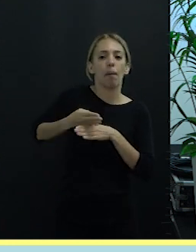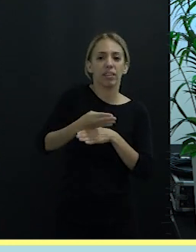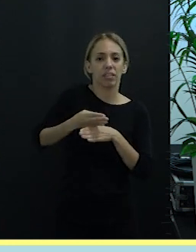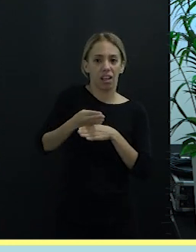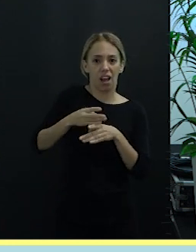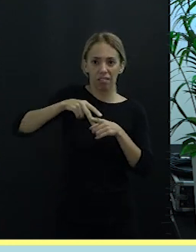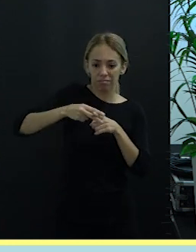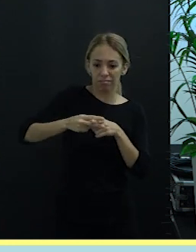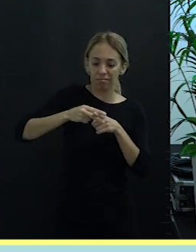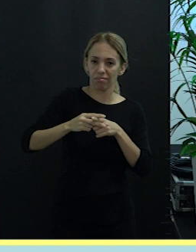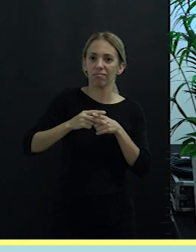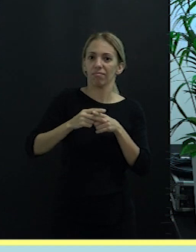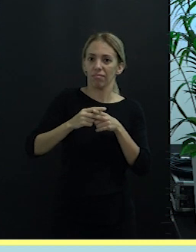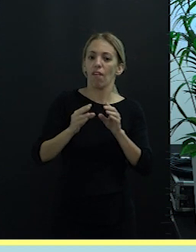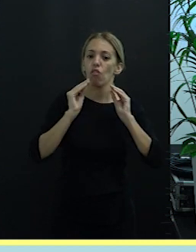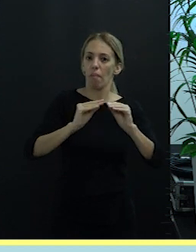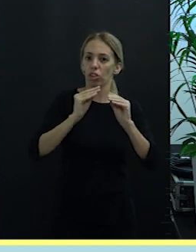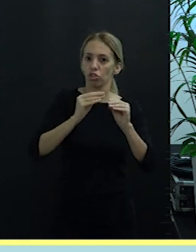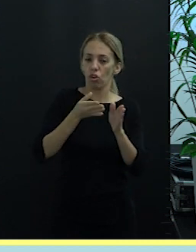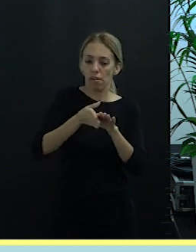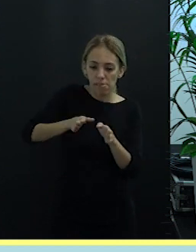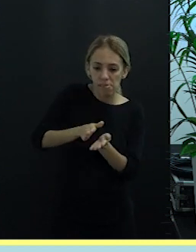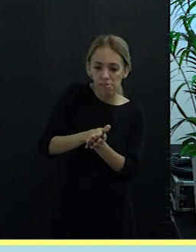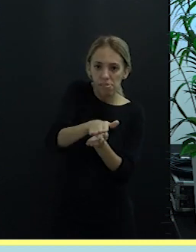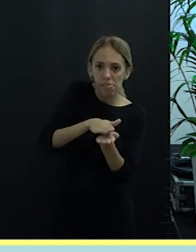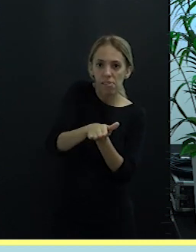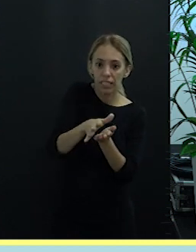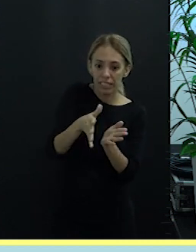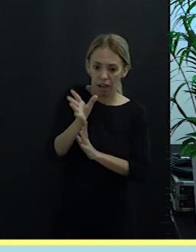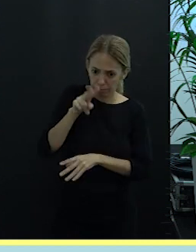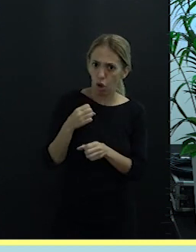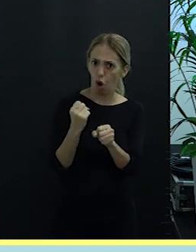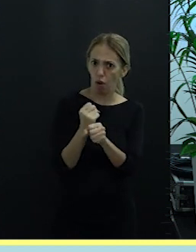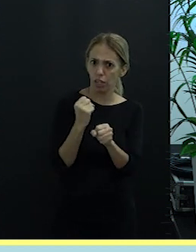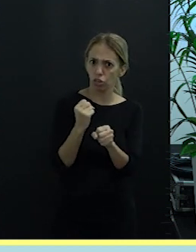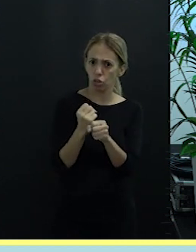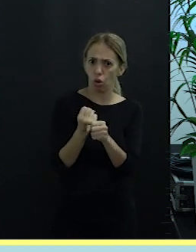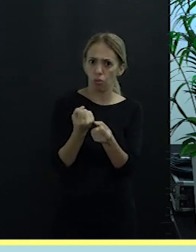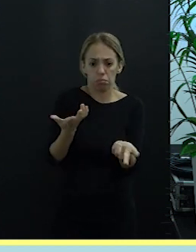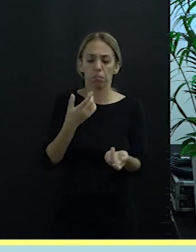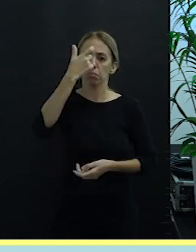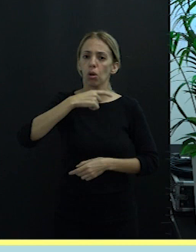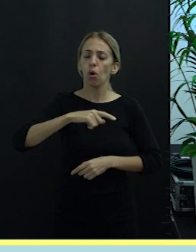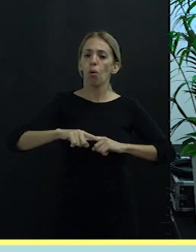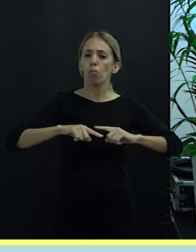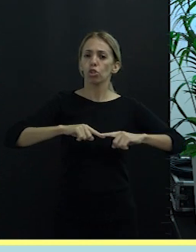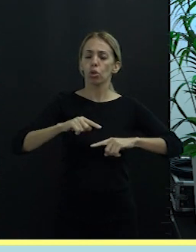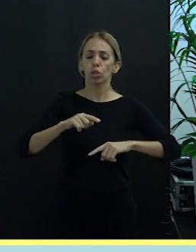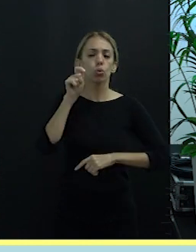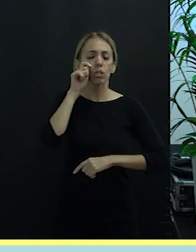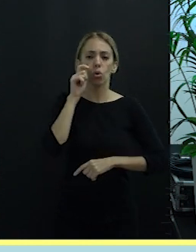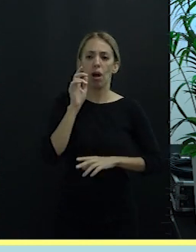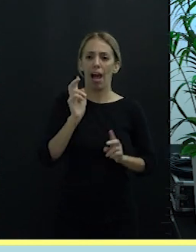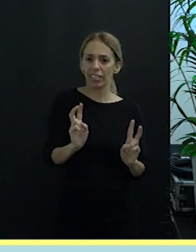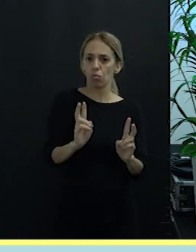la formación, con un oficio tan clave como es el monitor de turismo activo azul.